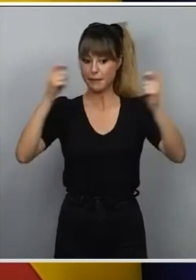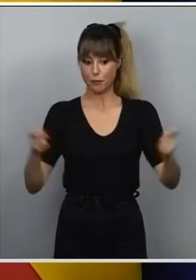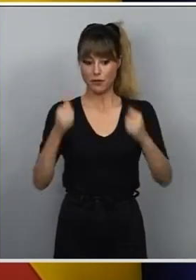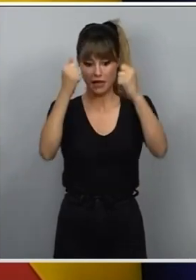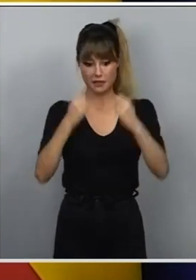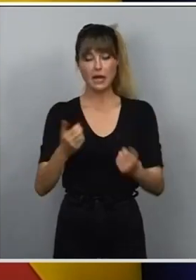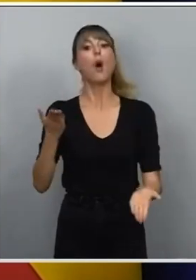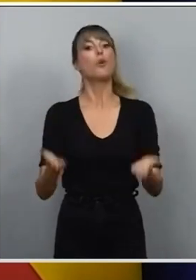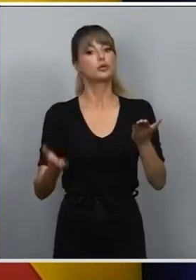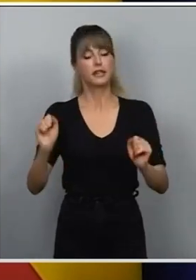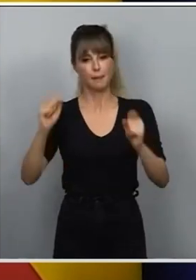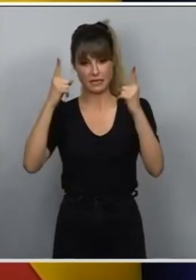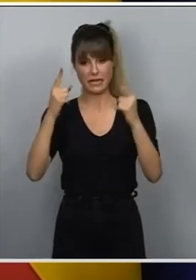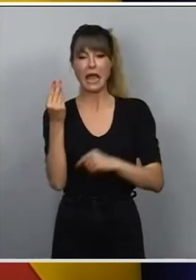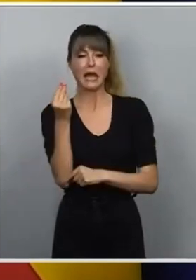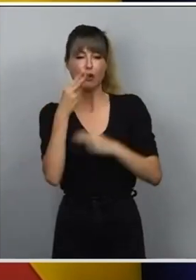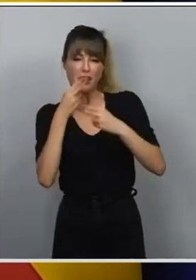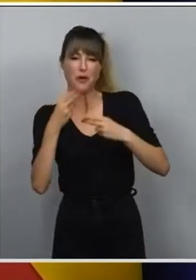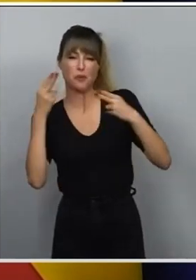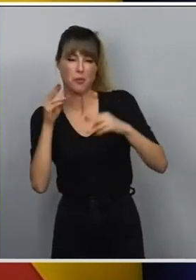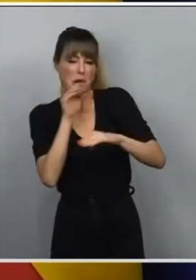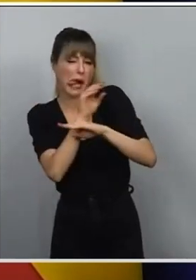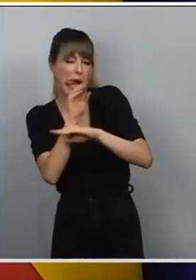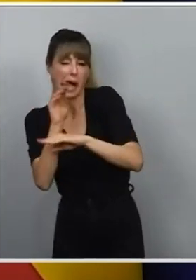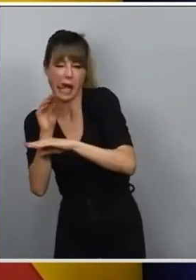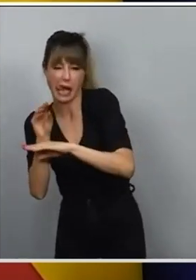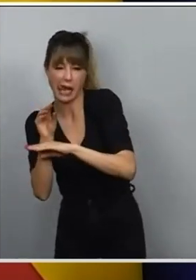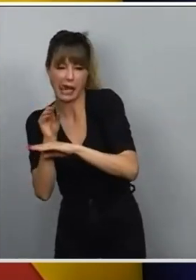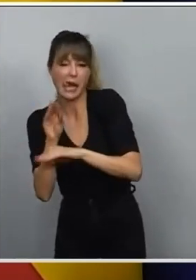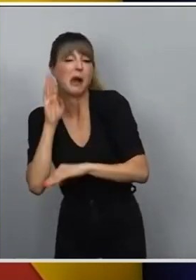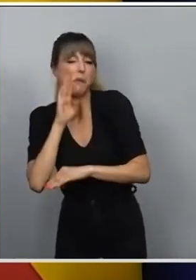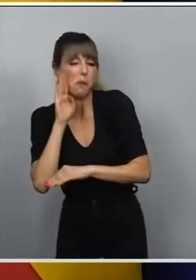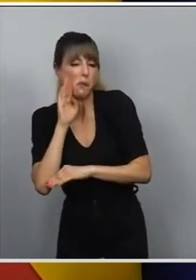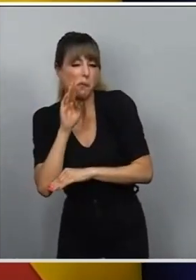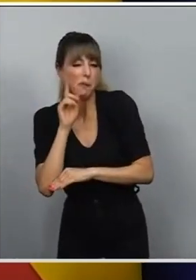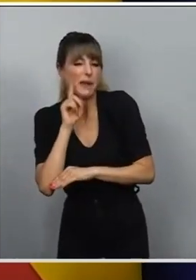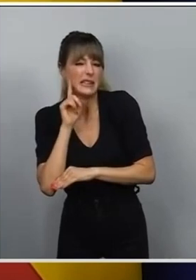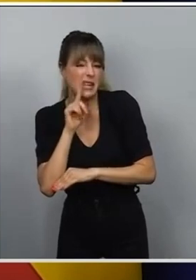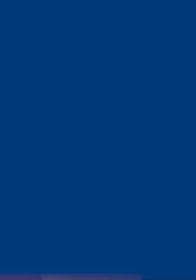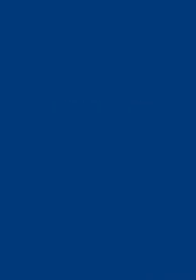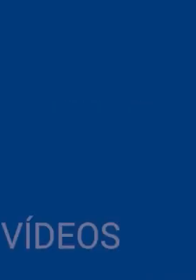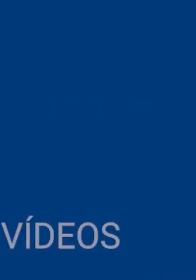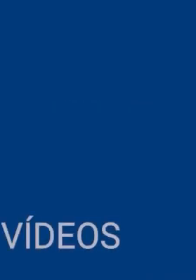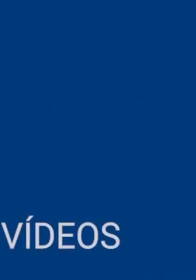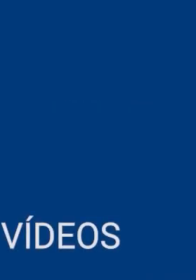institucional y evitar que con dinero público se estén financiando pseudomedios que promueven la intoxicación mediática y las fake news.